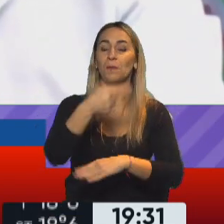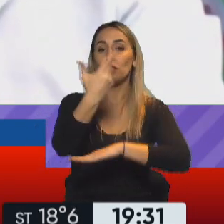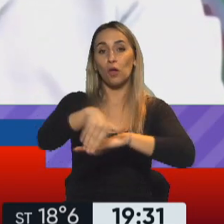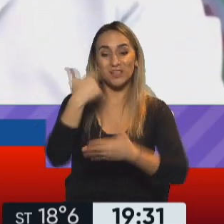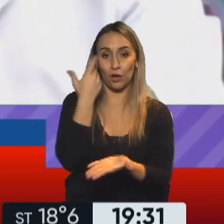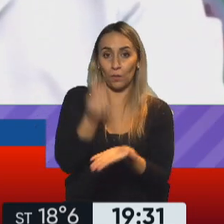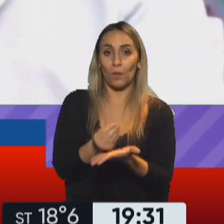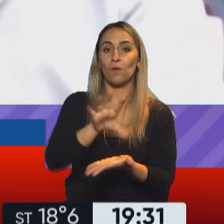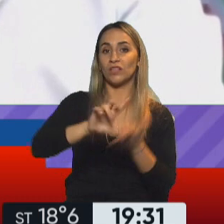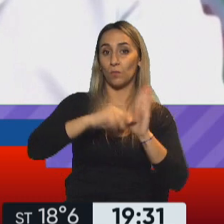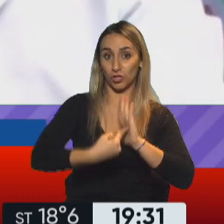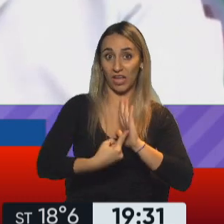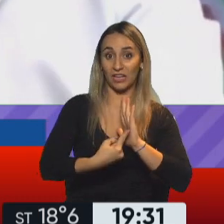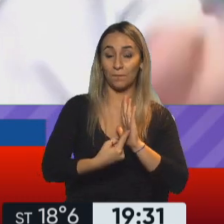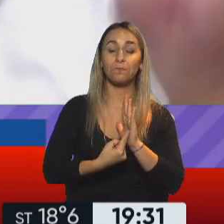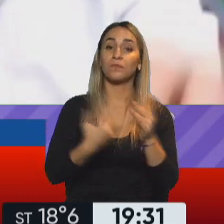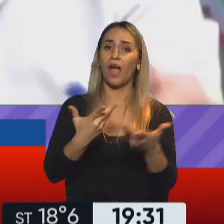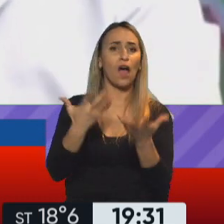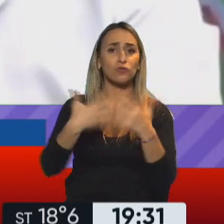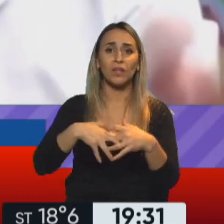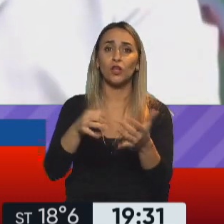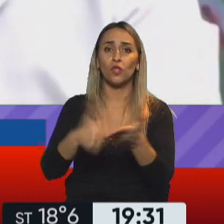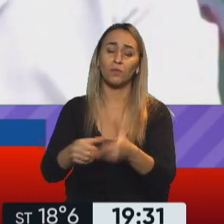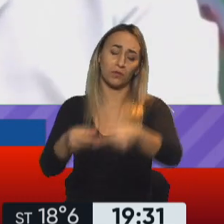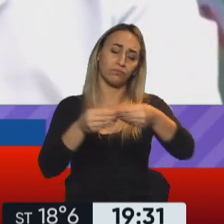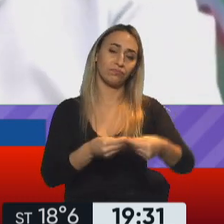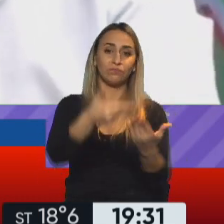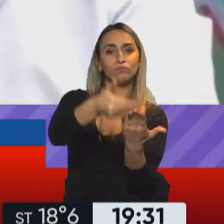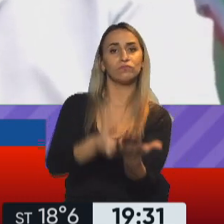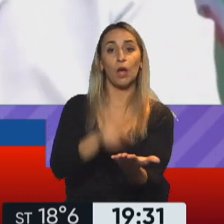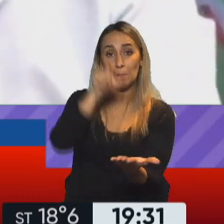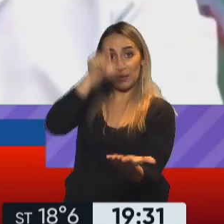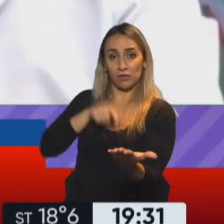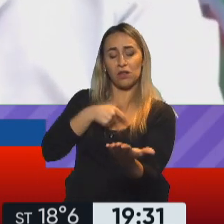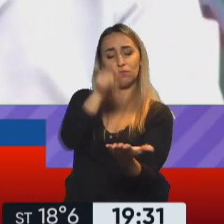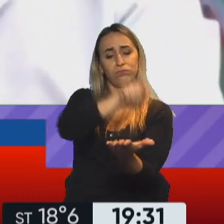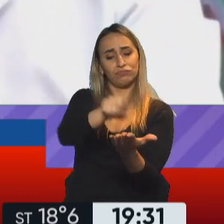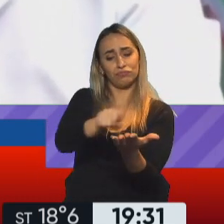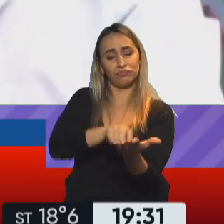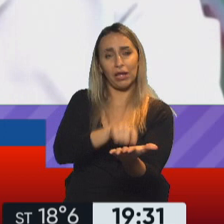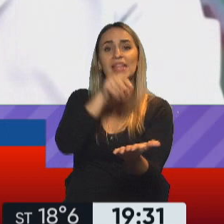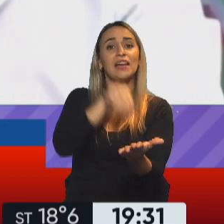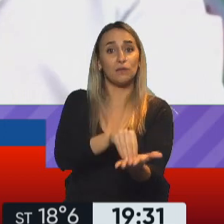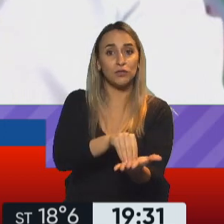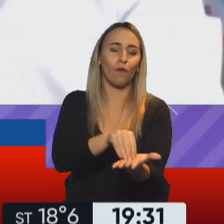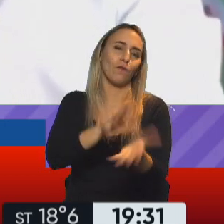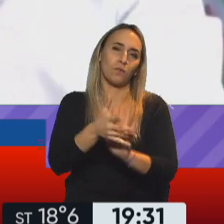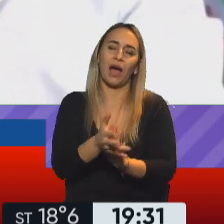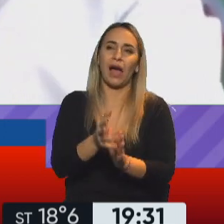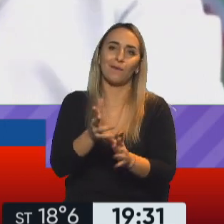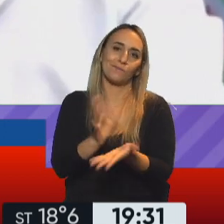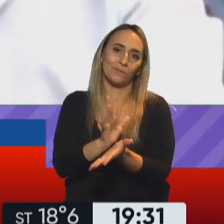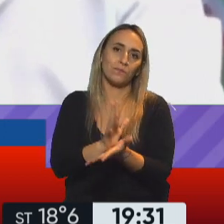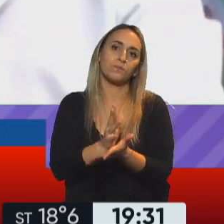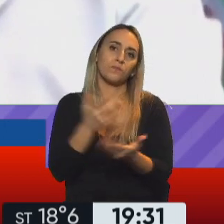en la provincia de Buenos Aires. Se lo inscribe ahí en el mismo vacunatorio, una persona los va a inscribir en el sistema porque esa es la forma de dar el consentimiento y se lo